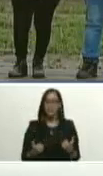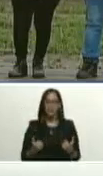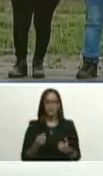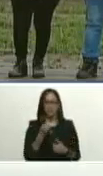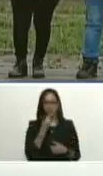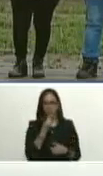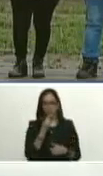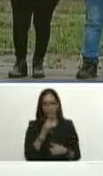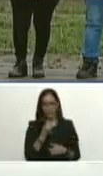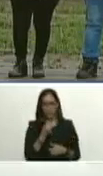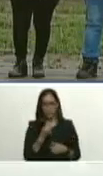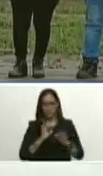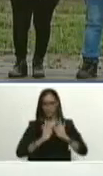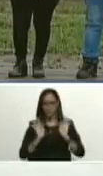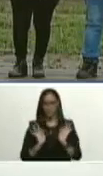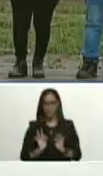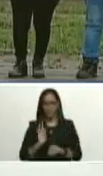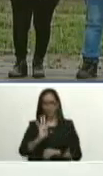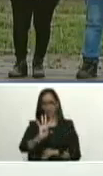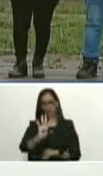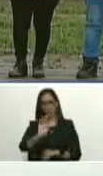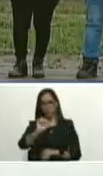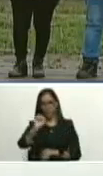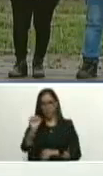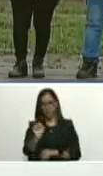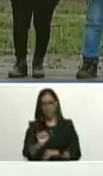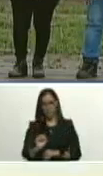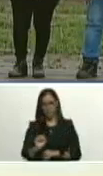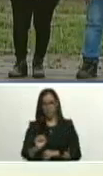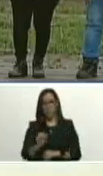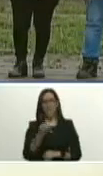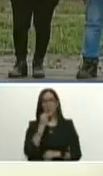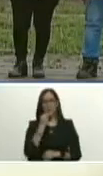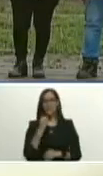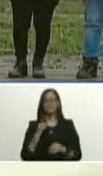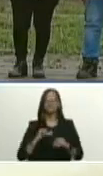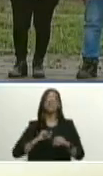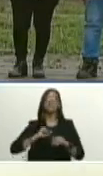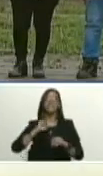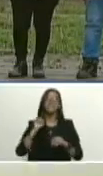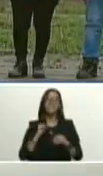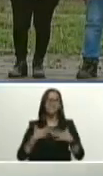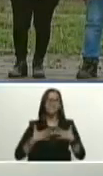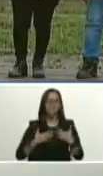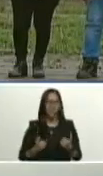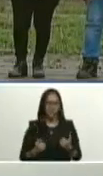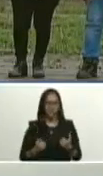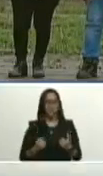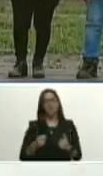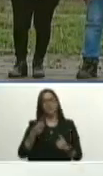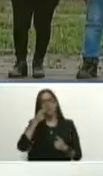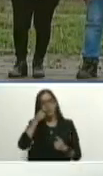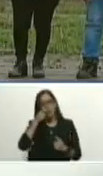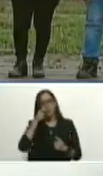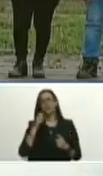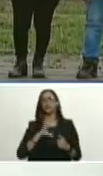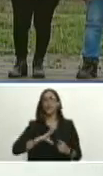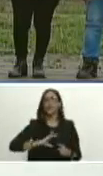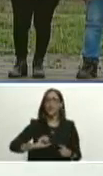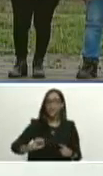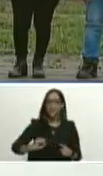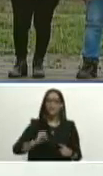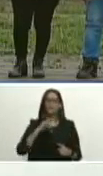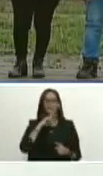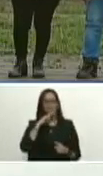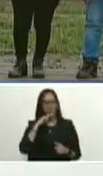las 4S alimentos sanos seguros soberanos y